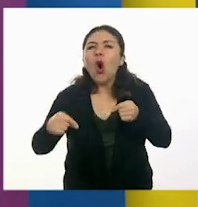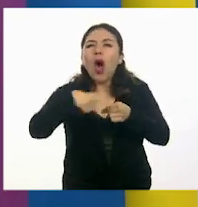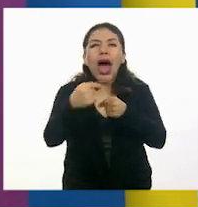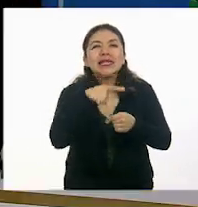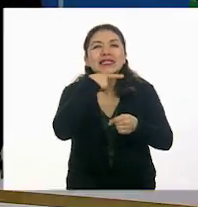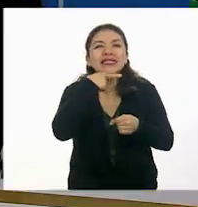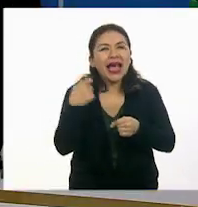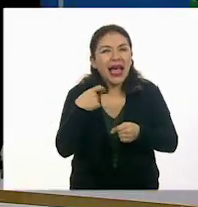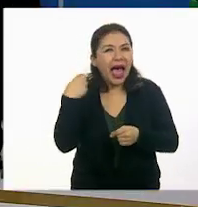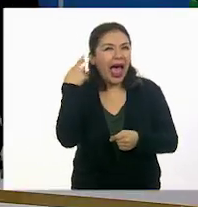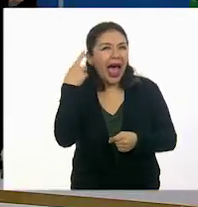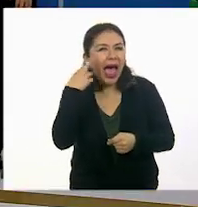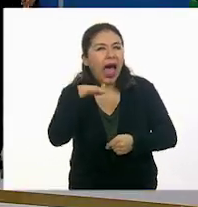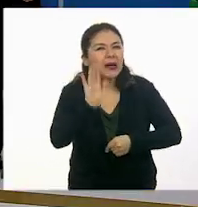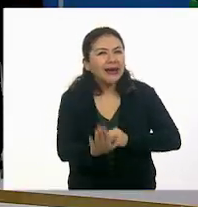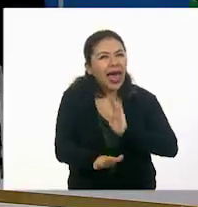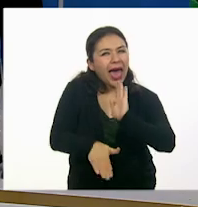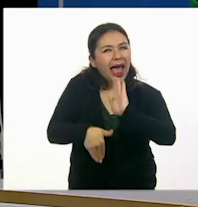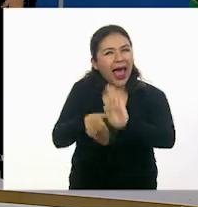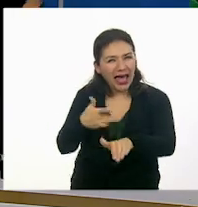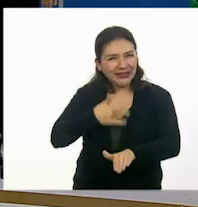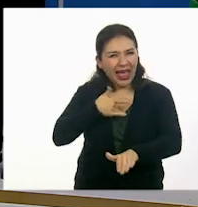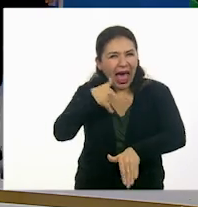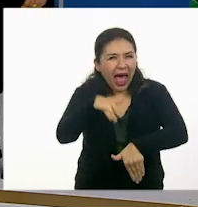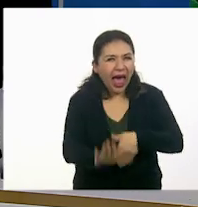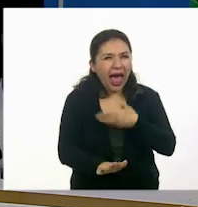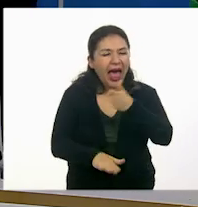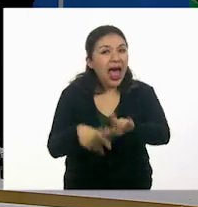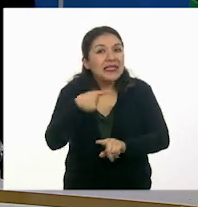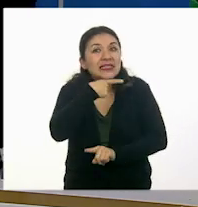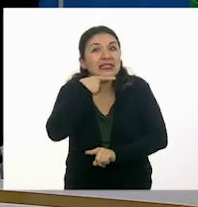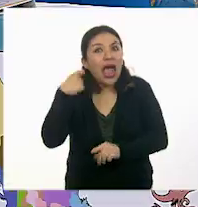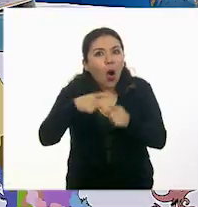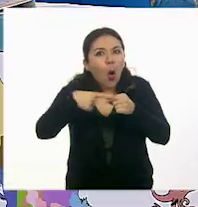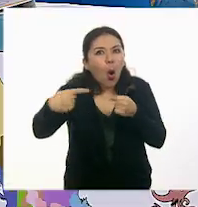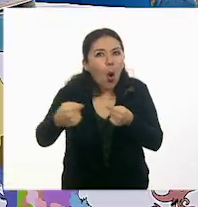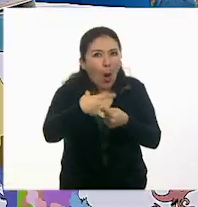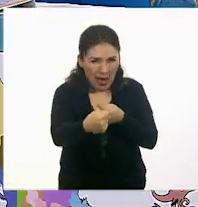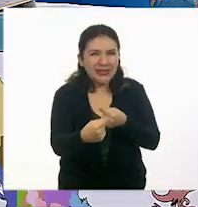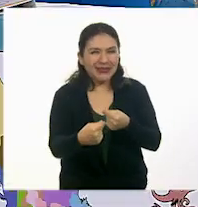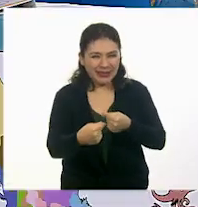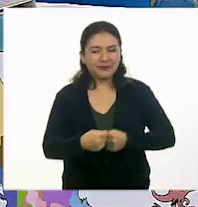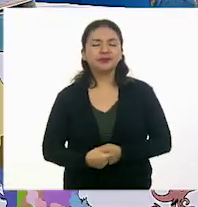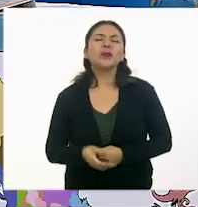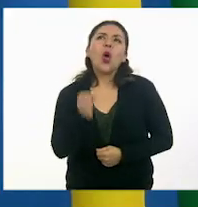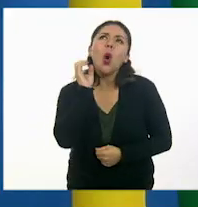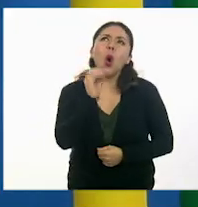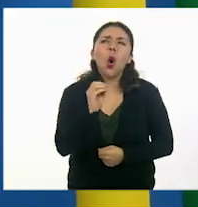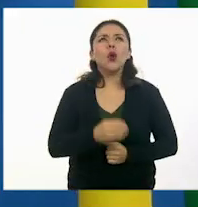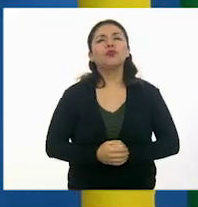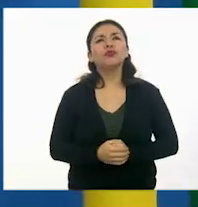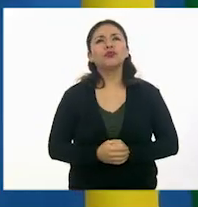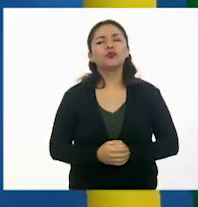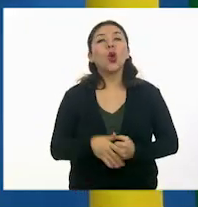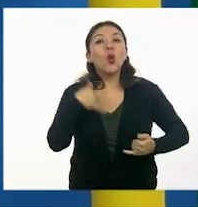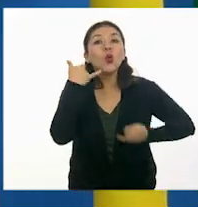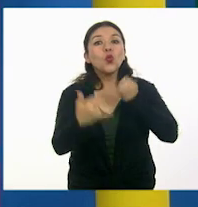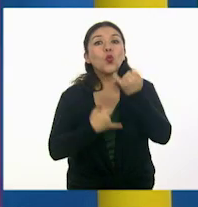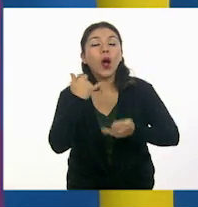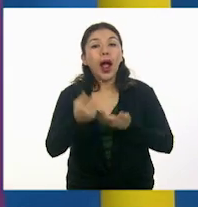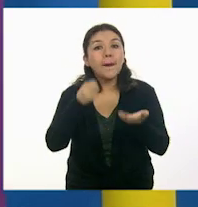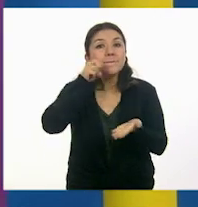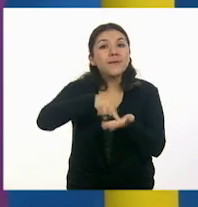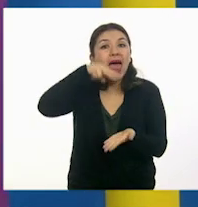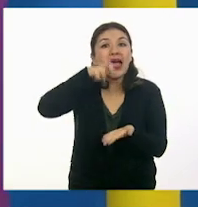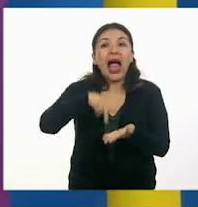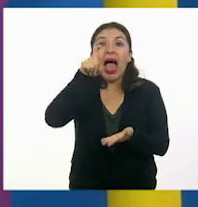Ok. ¿Te imaginas el ruido que haría? Crac, crac, crac, crac. Muy bien. O, si jugáramos a brincar dentro